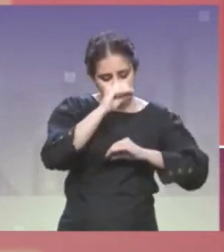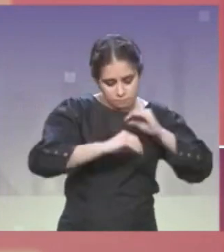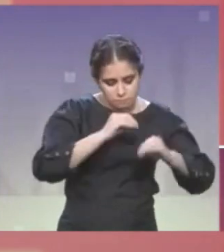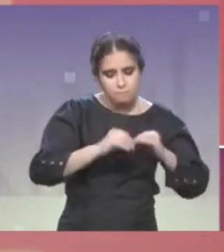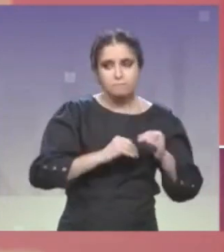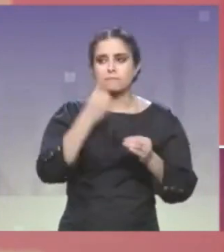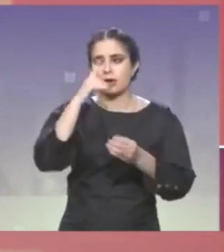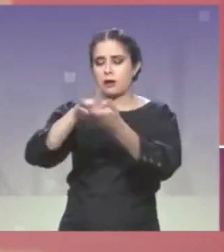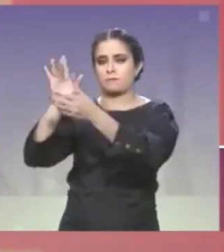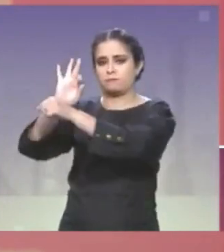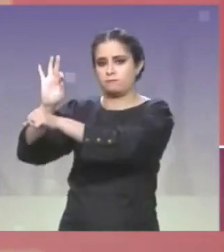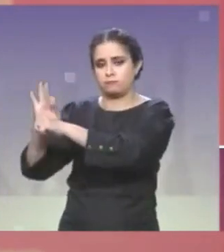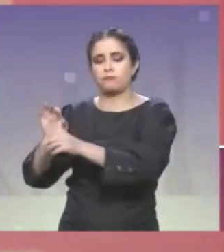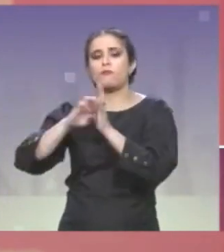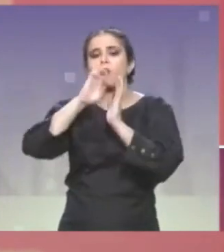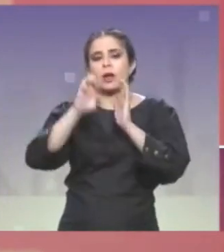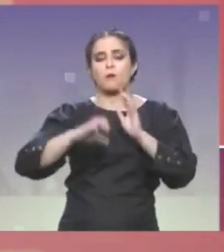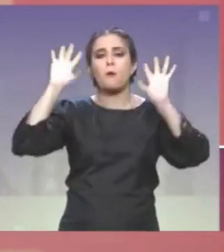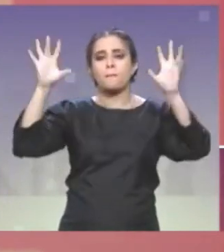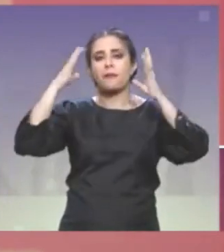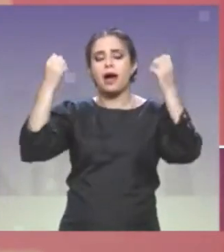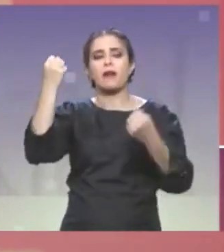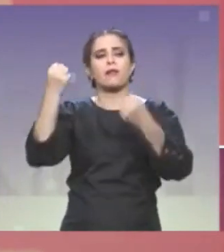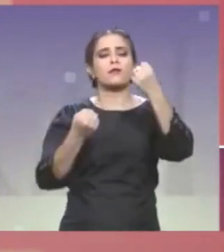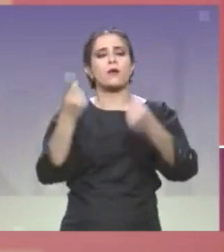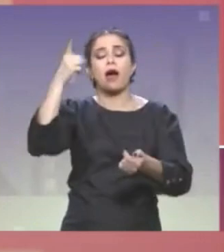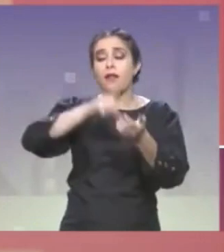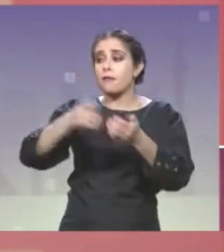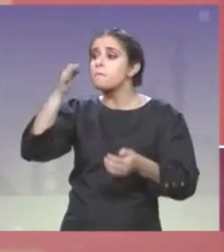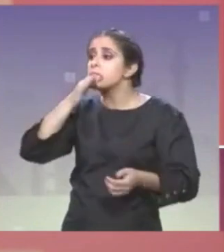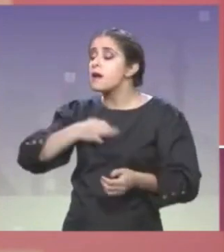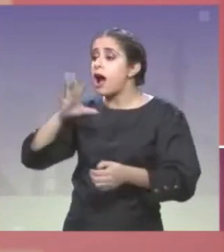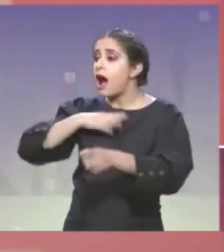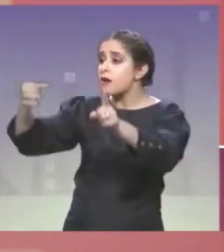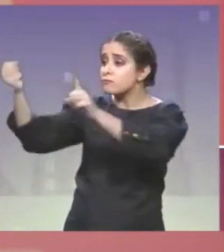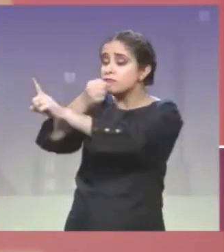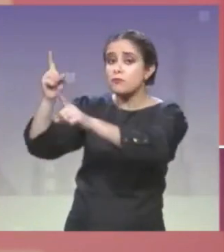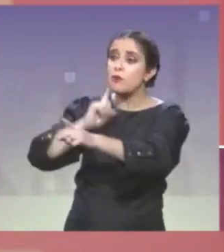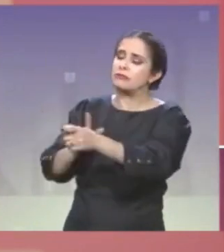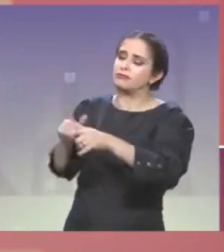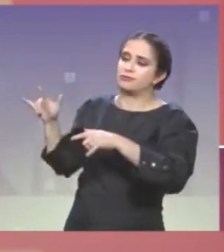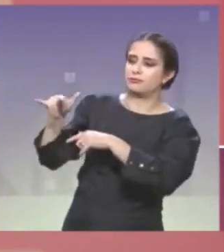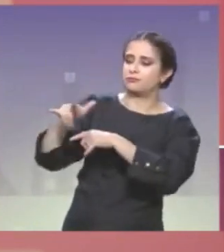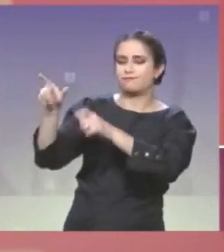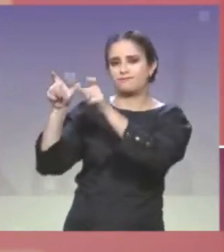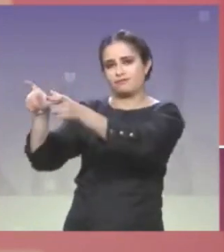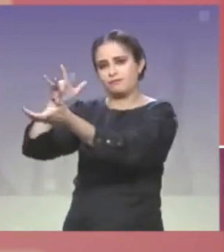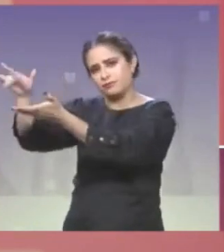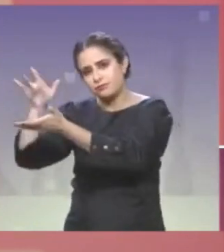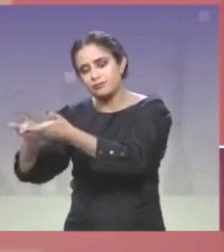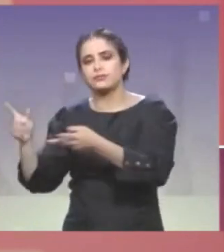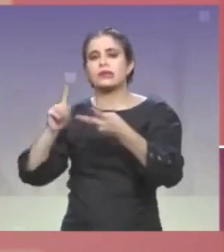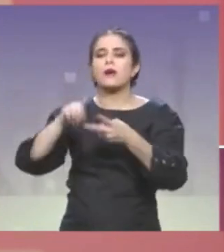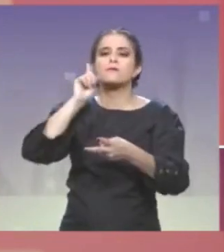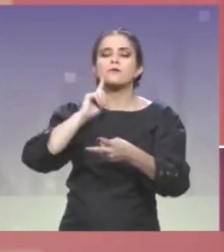ejemplo, patrullas en el caso de que una mujer sufra violencia de género, actividades preventivas, empoderamiento de mujeres, créditos.